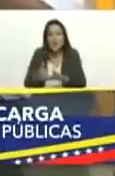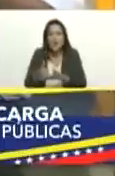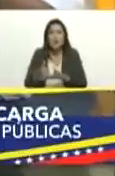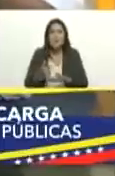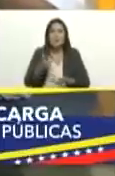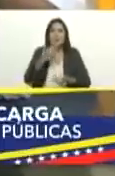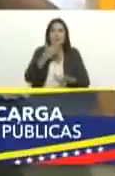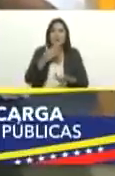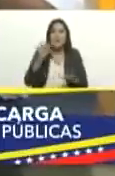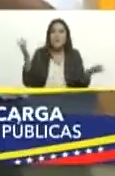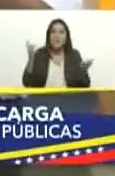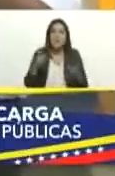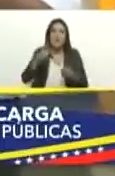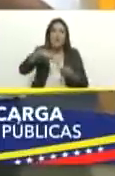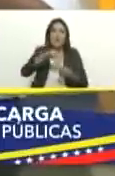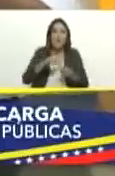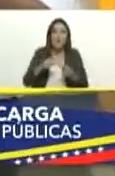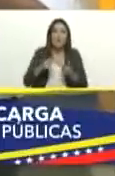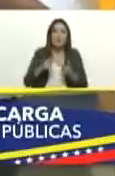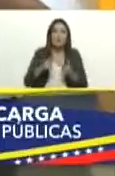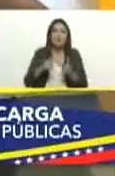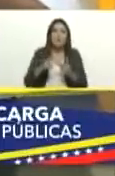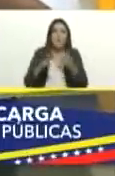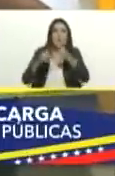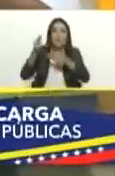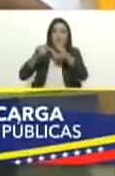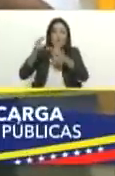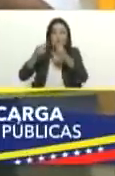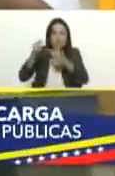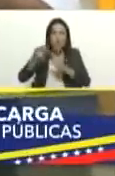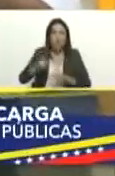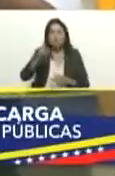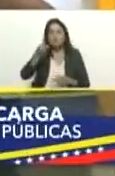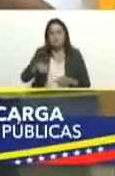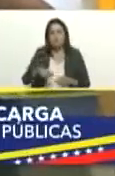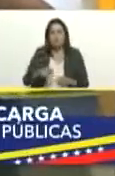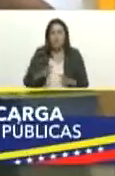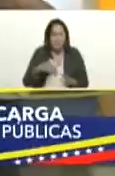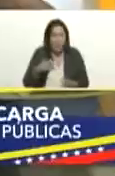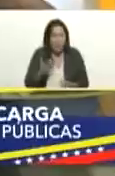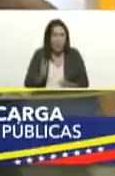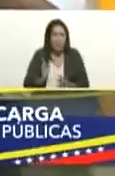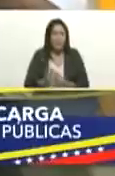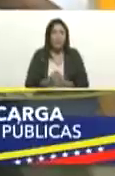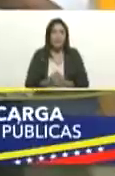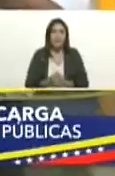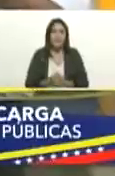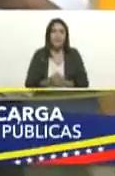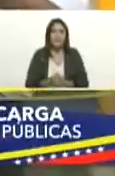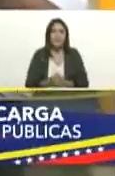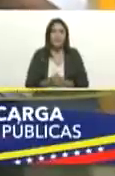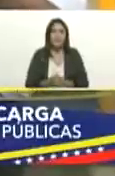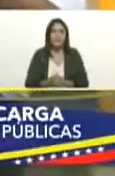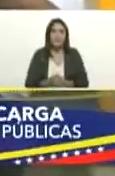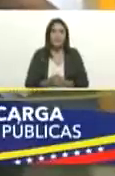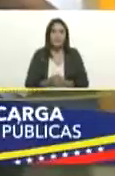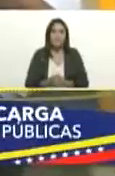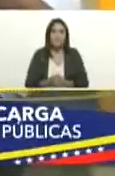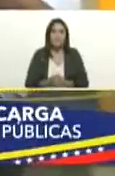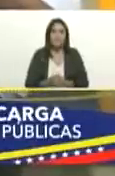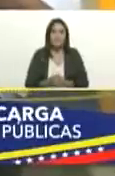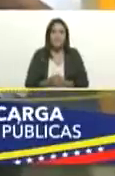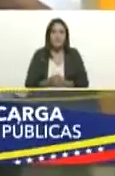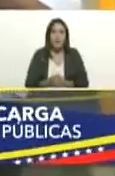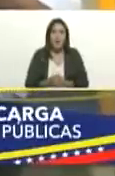requiera en alta mar también para la producción o el mejoramiento de alguna obra de infraestructura o atender